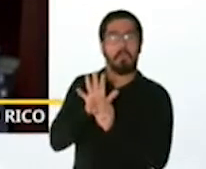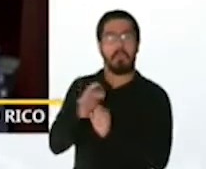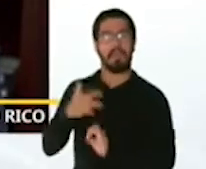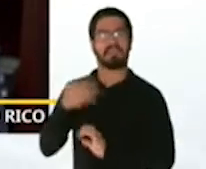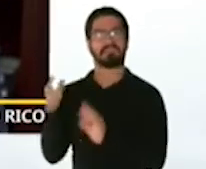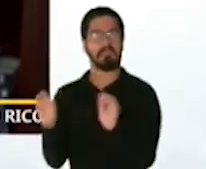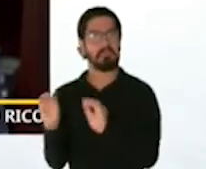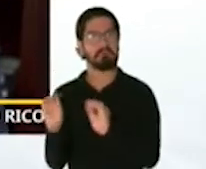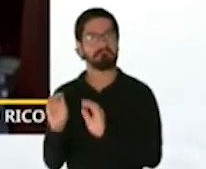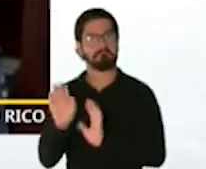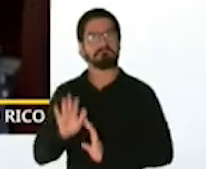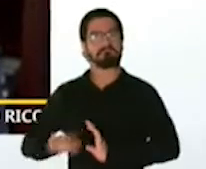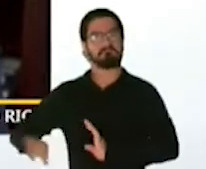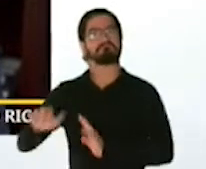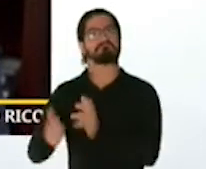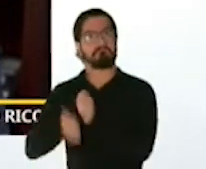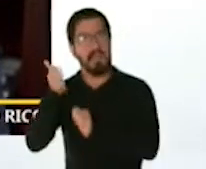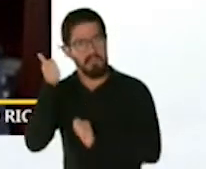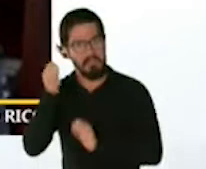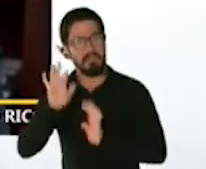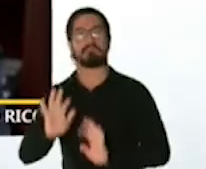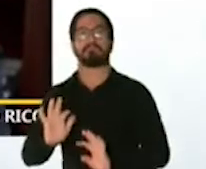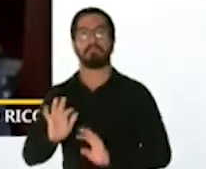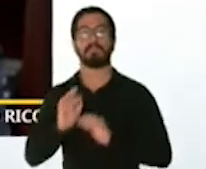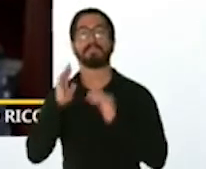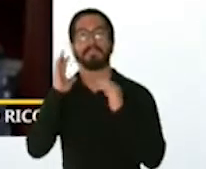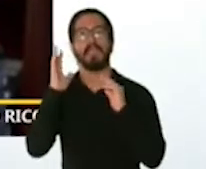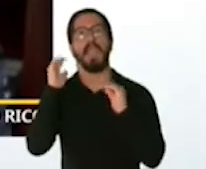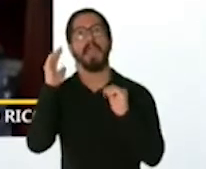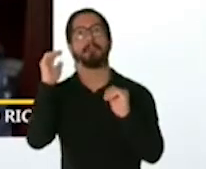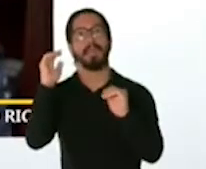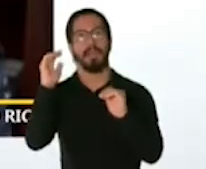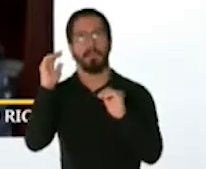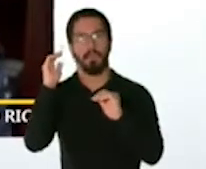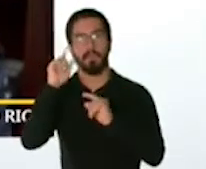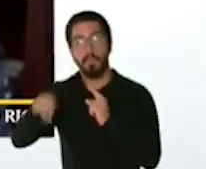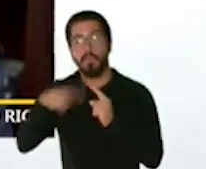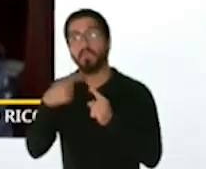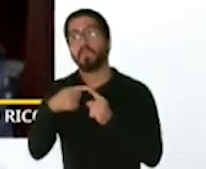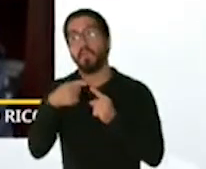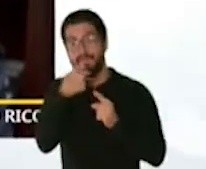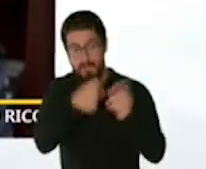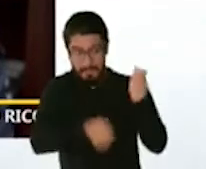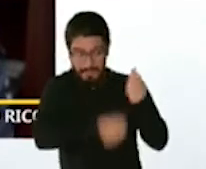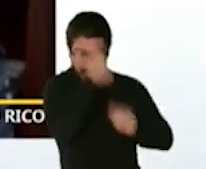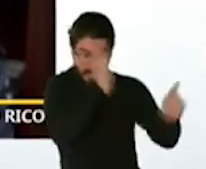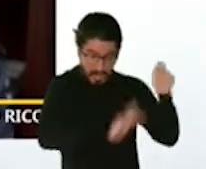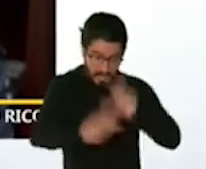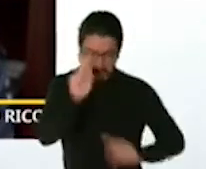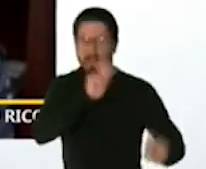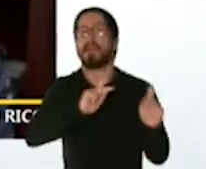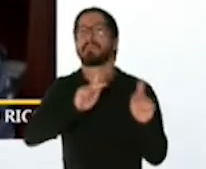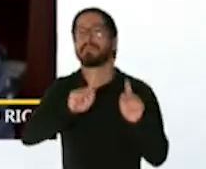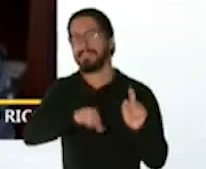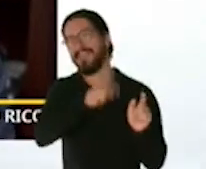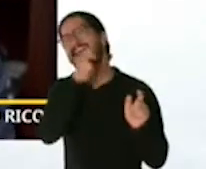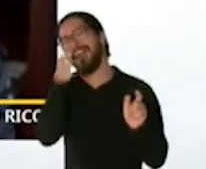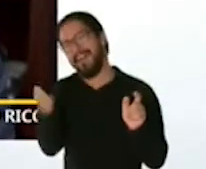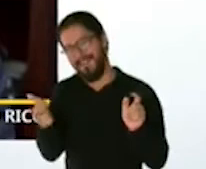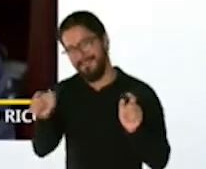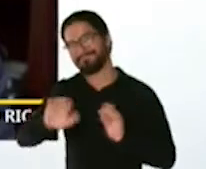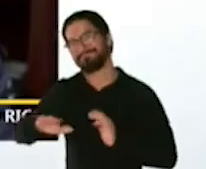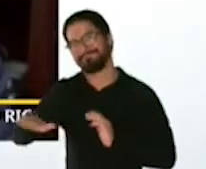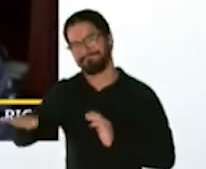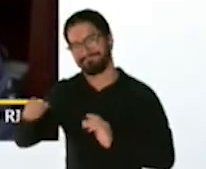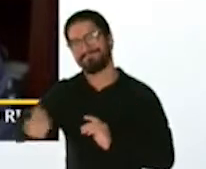dar severo así que esperamos que cuando acabemos con la población adulta se pueden desarrollar los estudios para